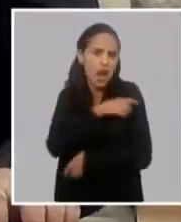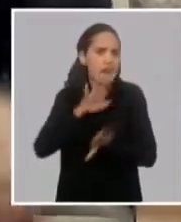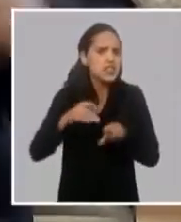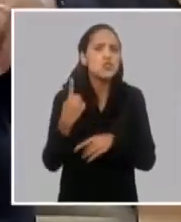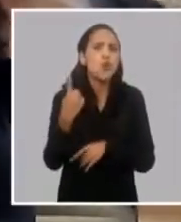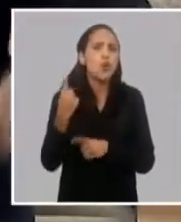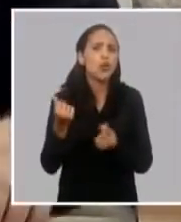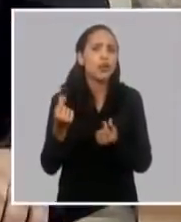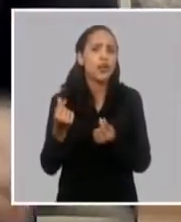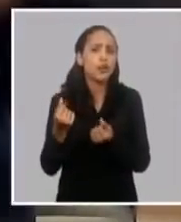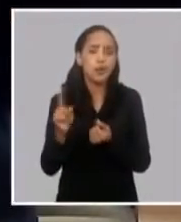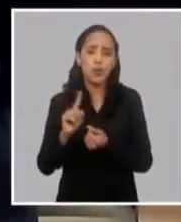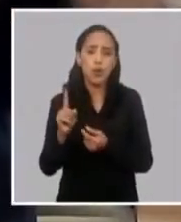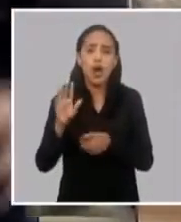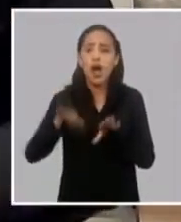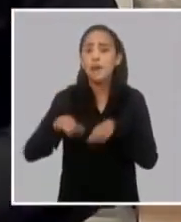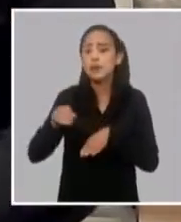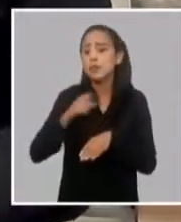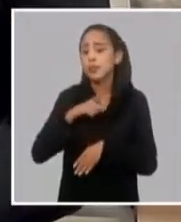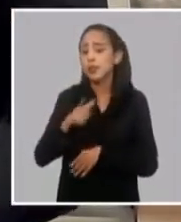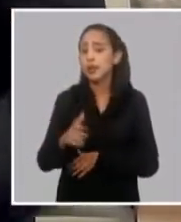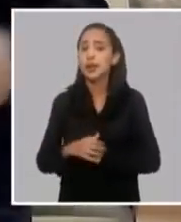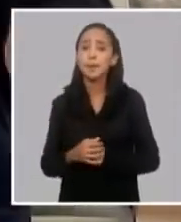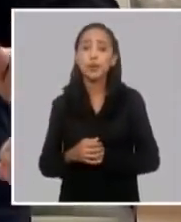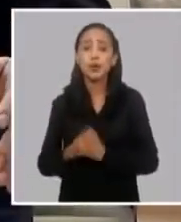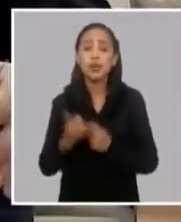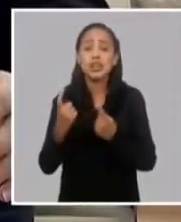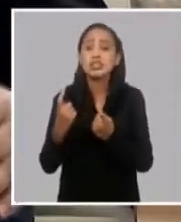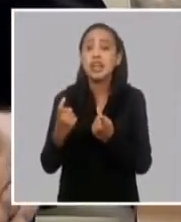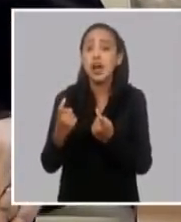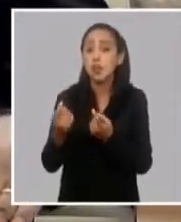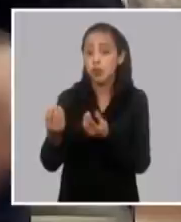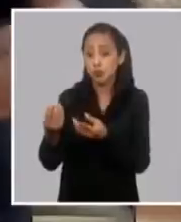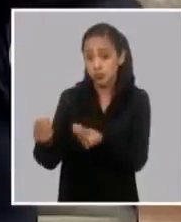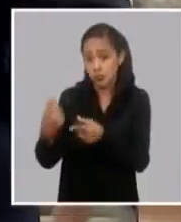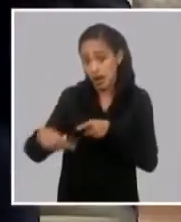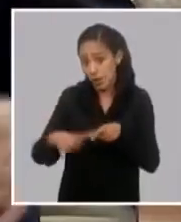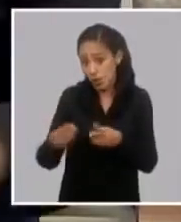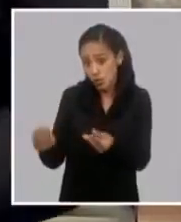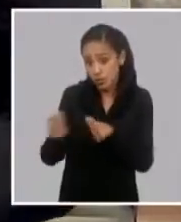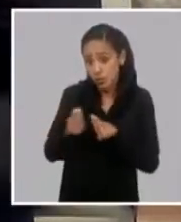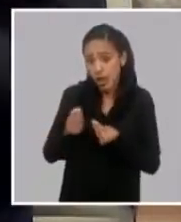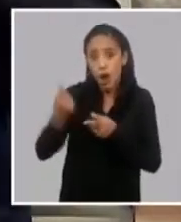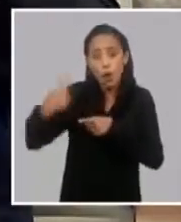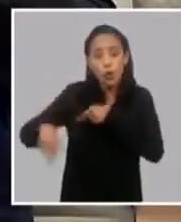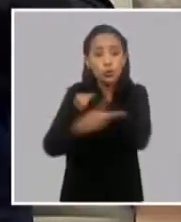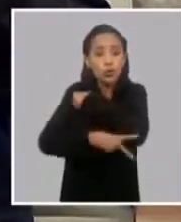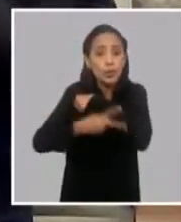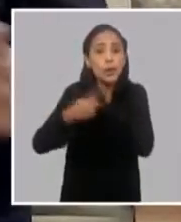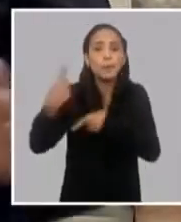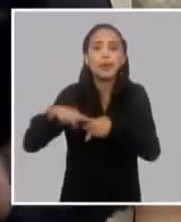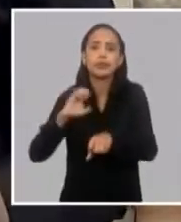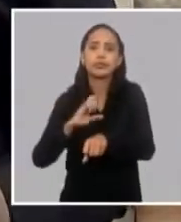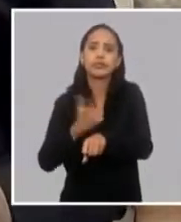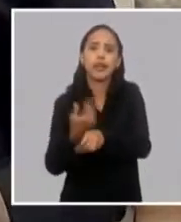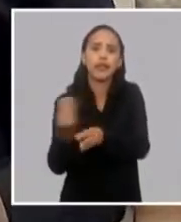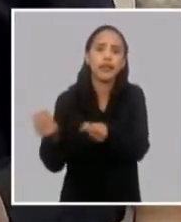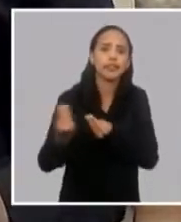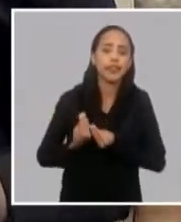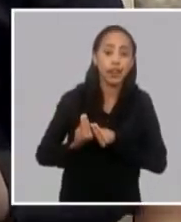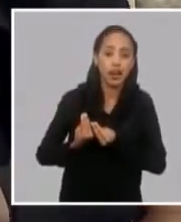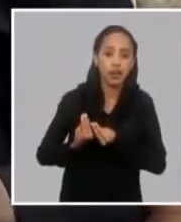veces hay un proveedor en un país, para no mencionar nombre, que nos ha dilatado el proceso de entrega de algunos recursos. Pero, bueno,